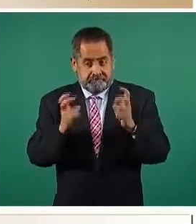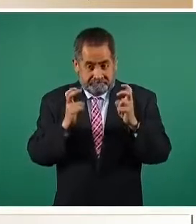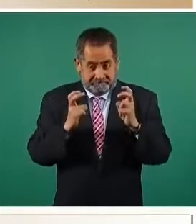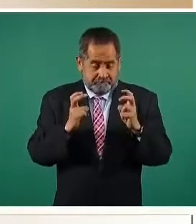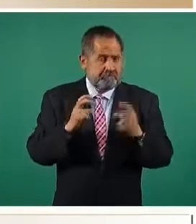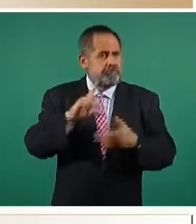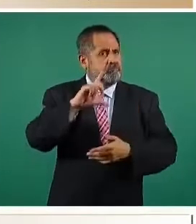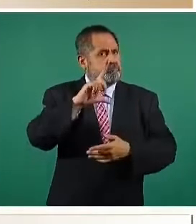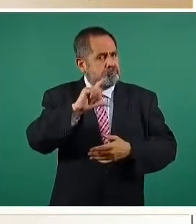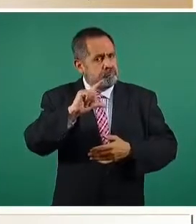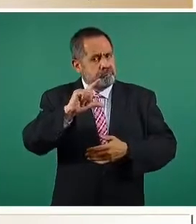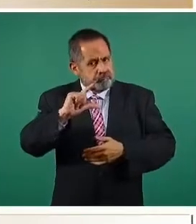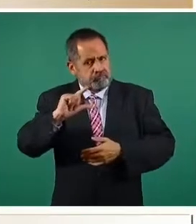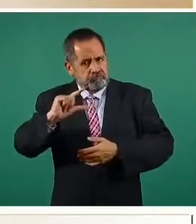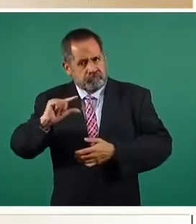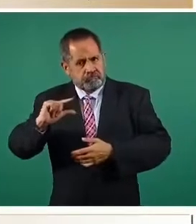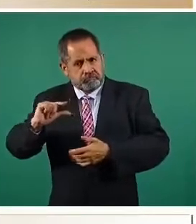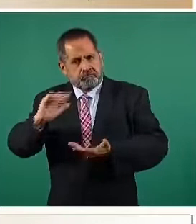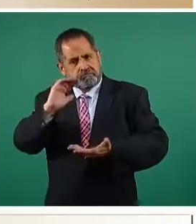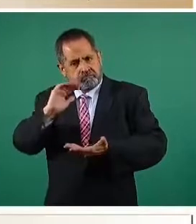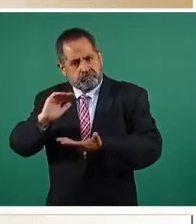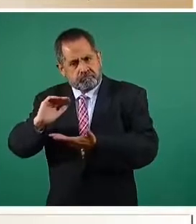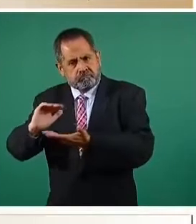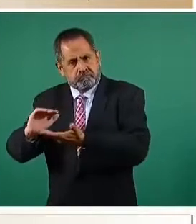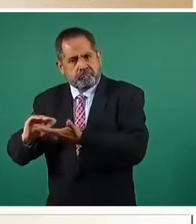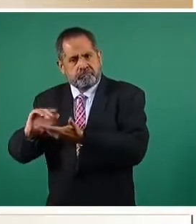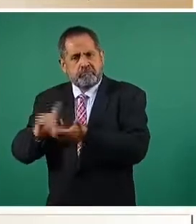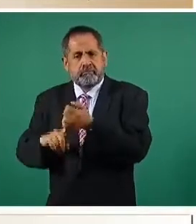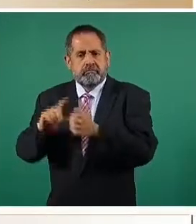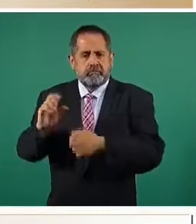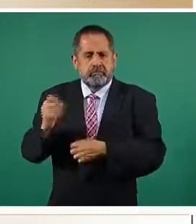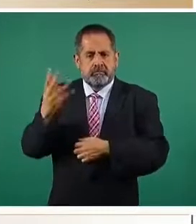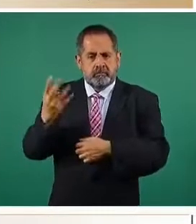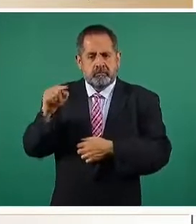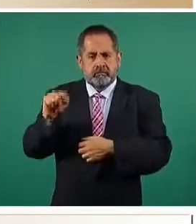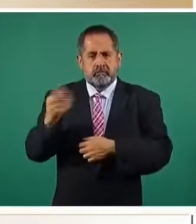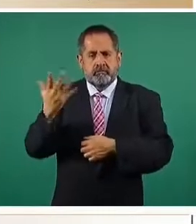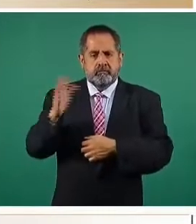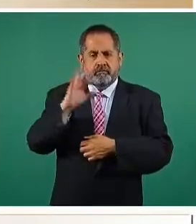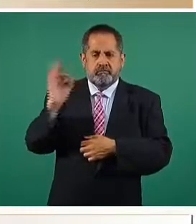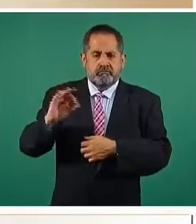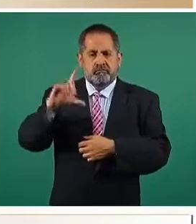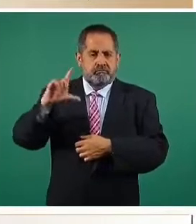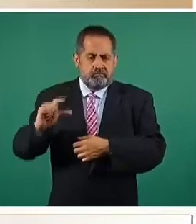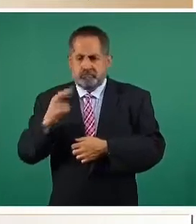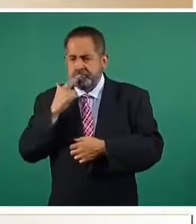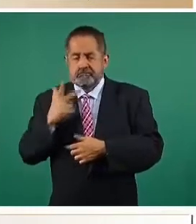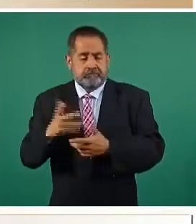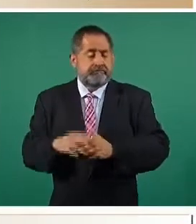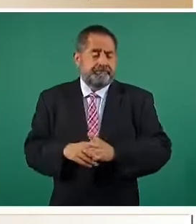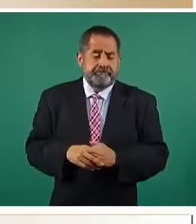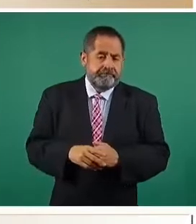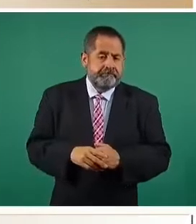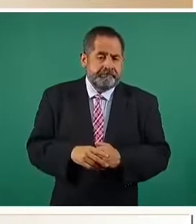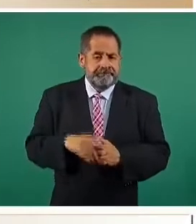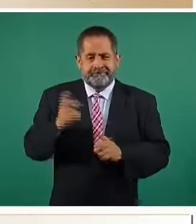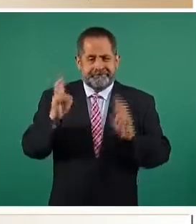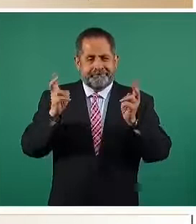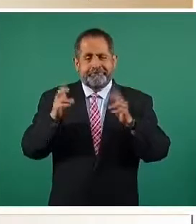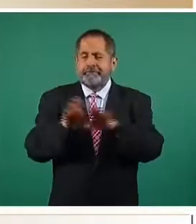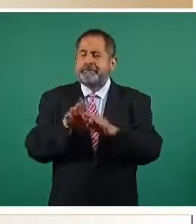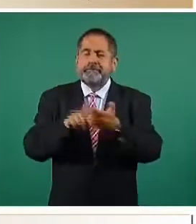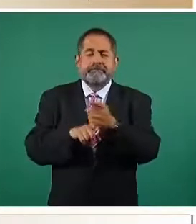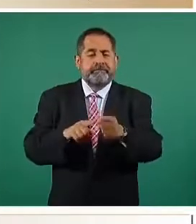se han disminuido veinticuatro punto cinco por ciento. Este tema es con